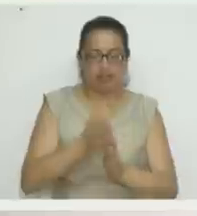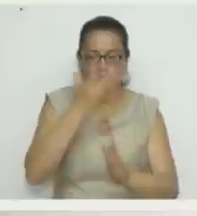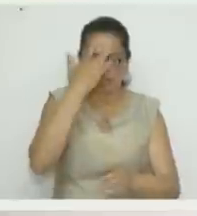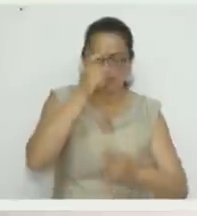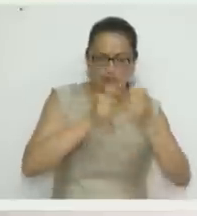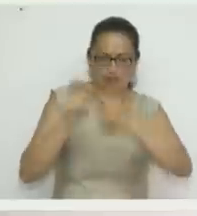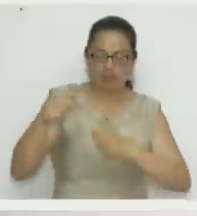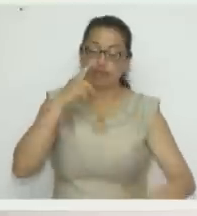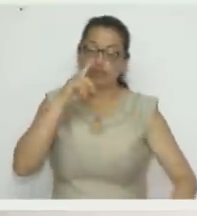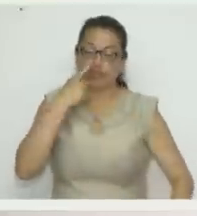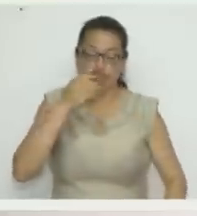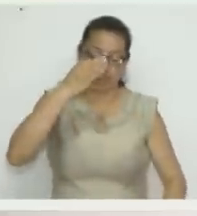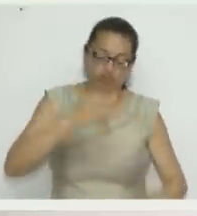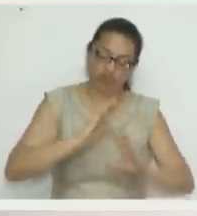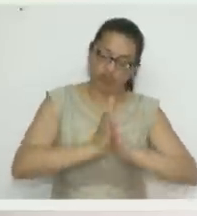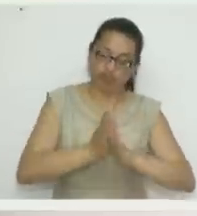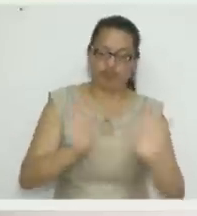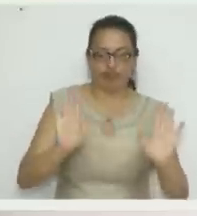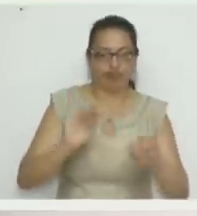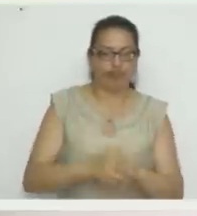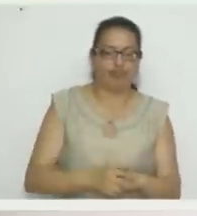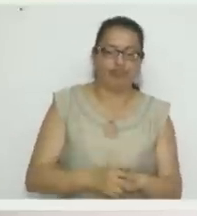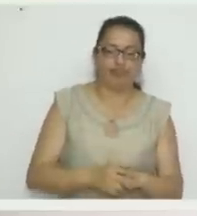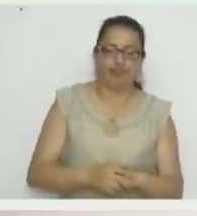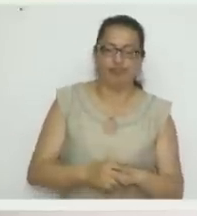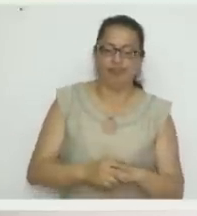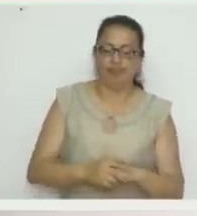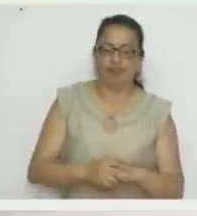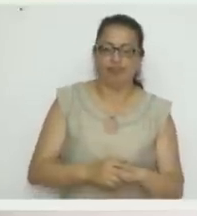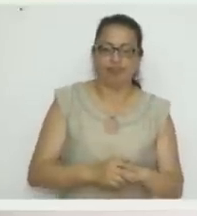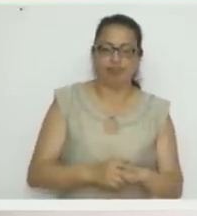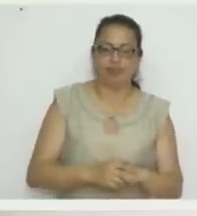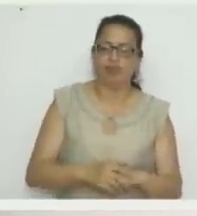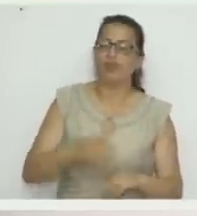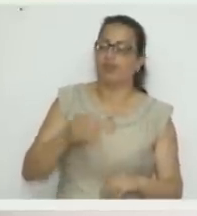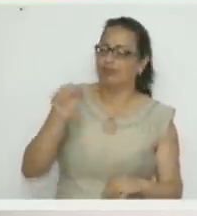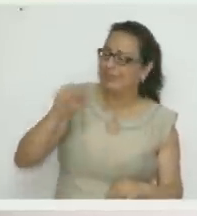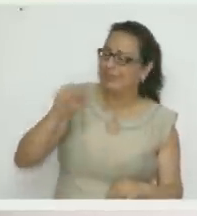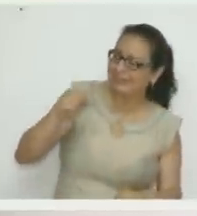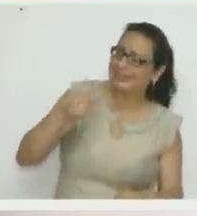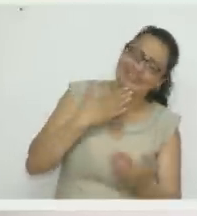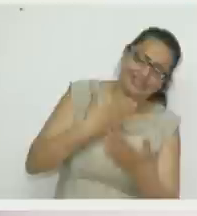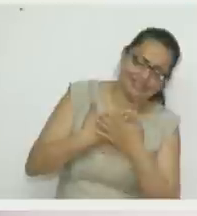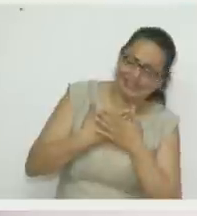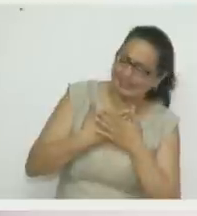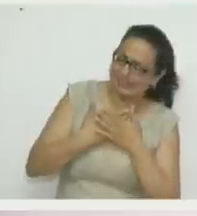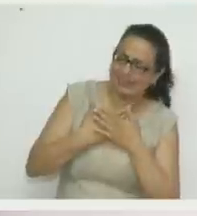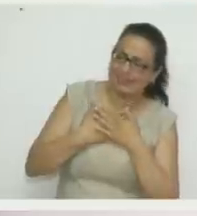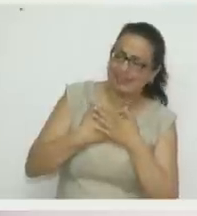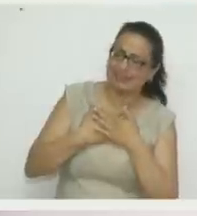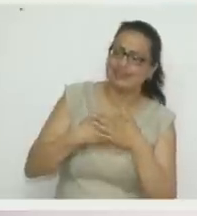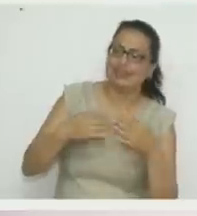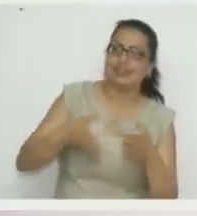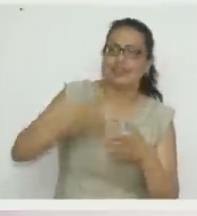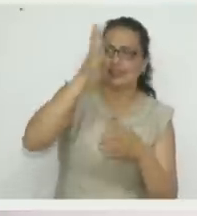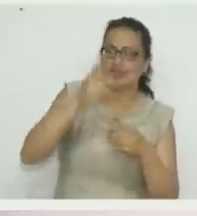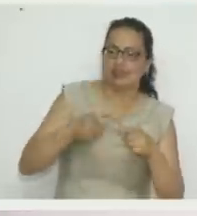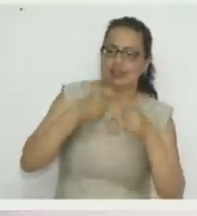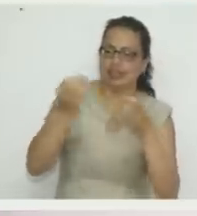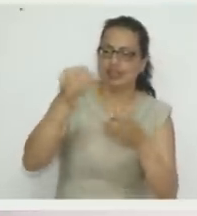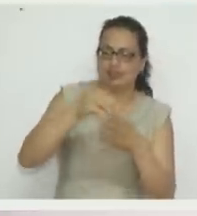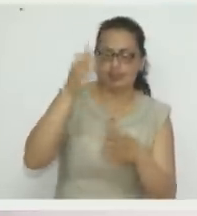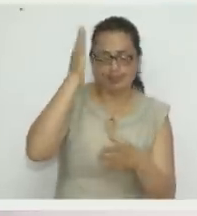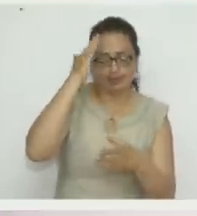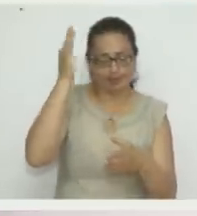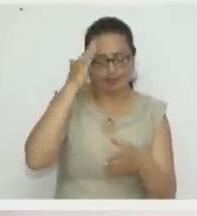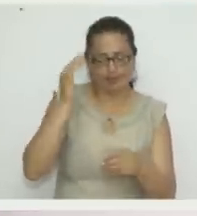cansen de ver siempre lo Bueno, su merced, que Dios les aumente más sabiduría. Muchísimas gracias, que estés